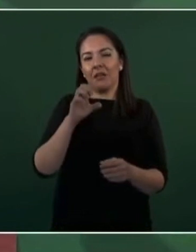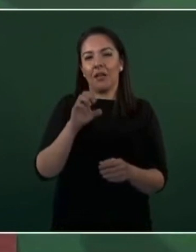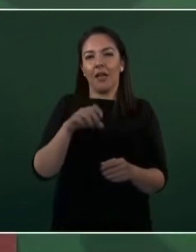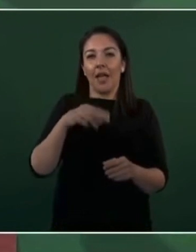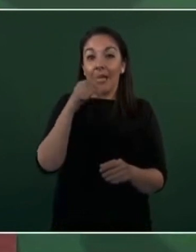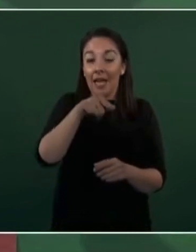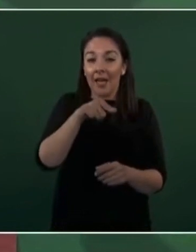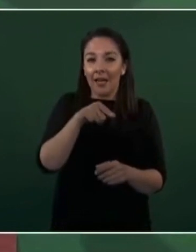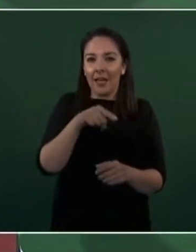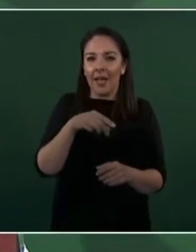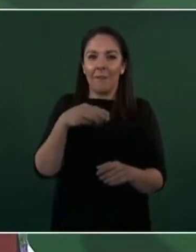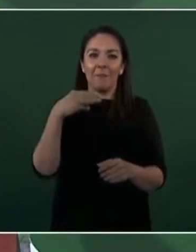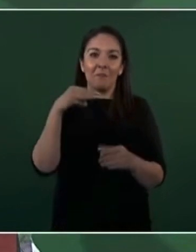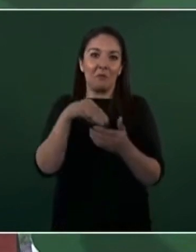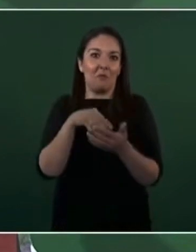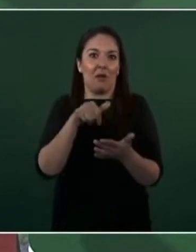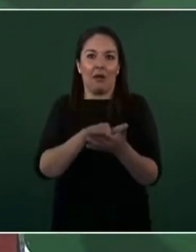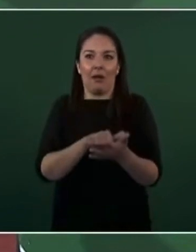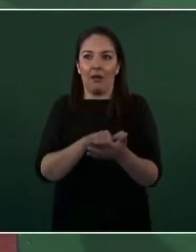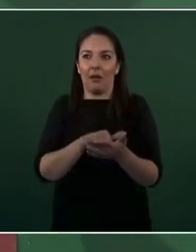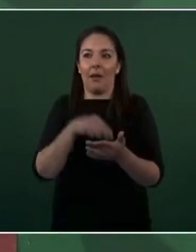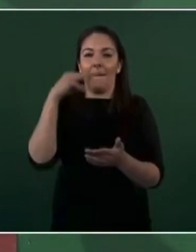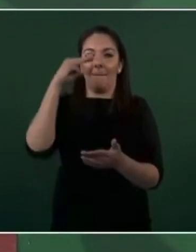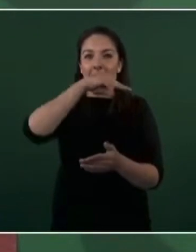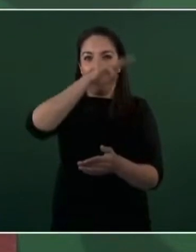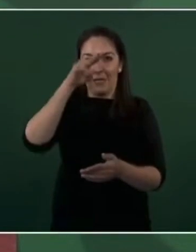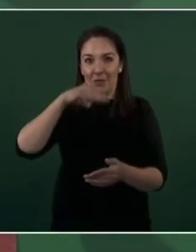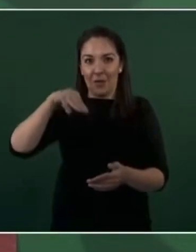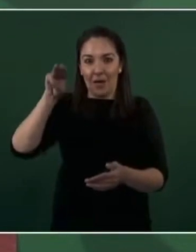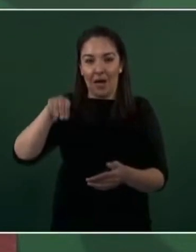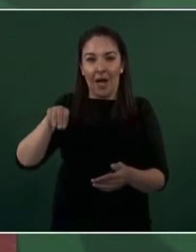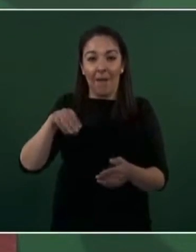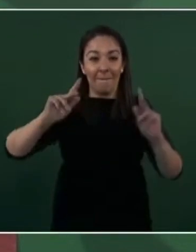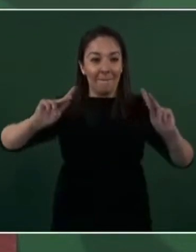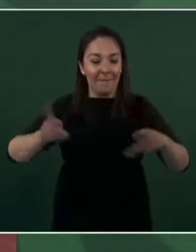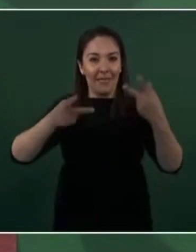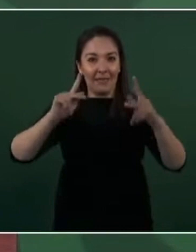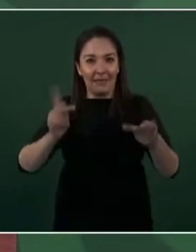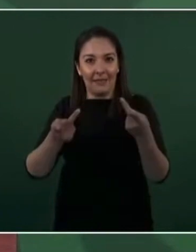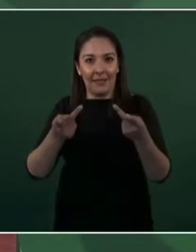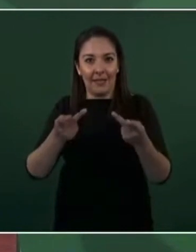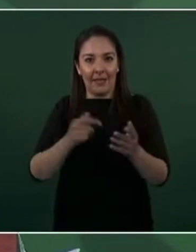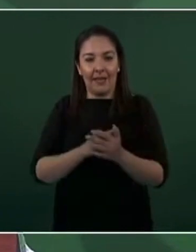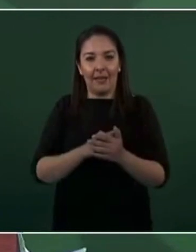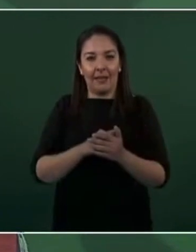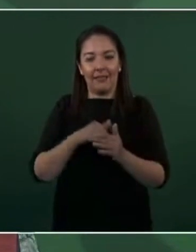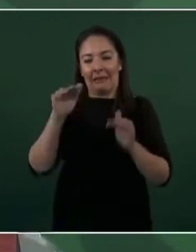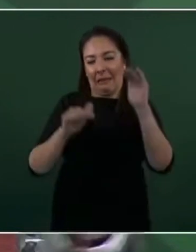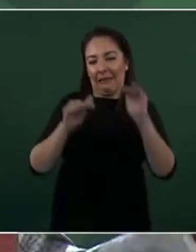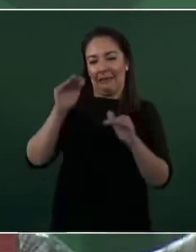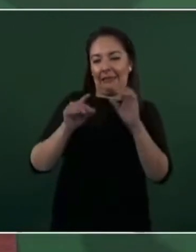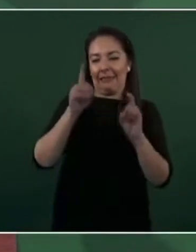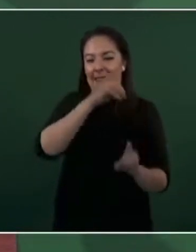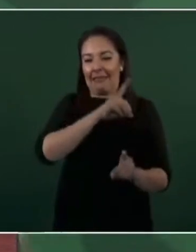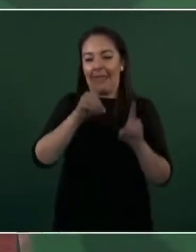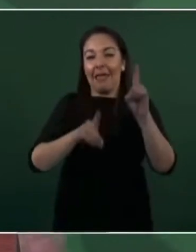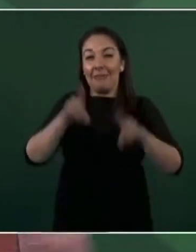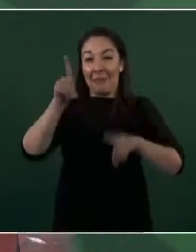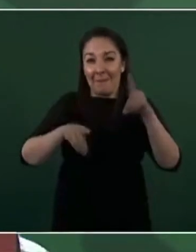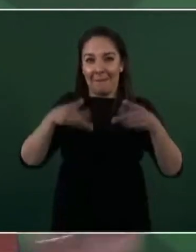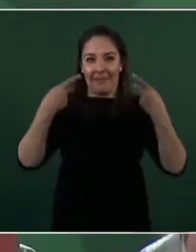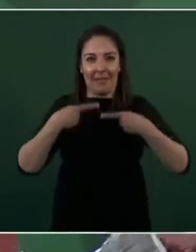Michoacán, deberían estar dando a 21.76, estaban dando según el mono La Pedrada, no tenían el precio